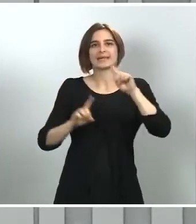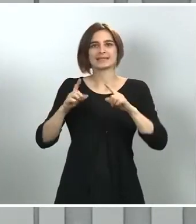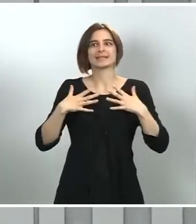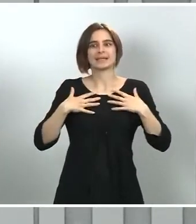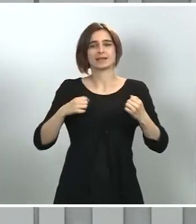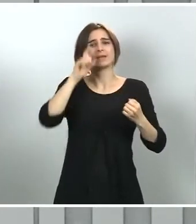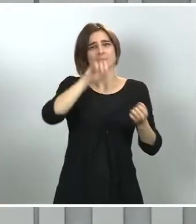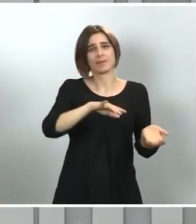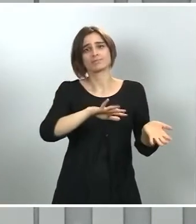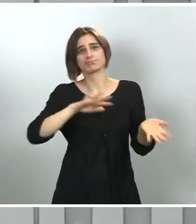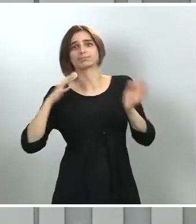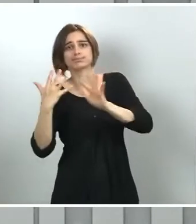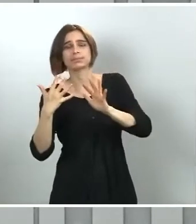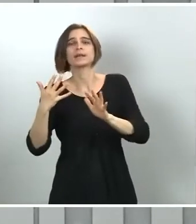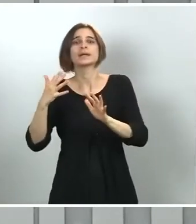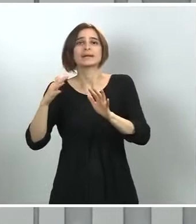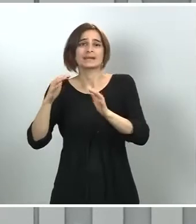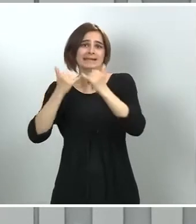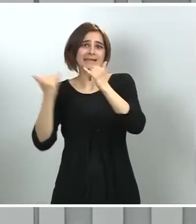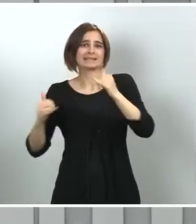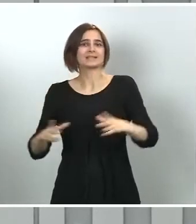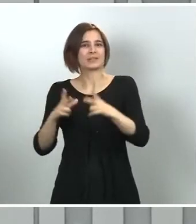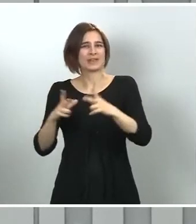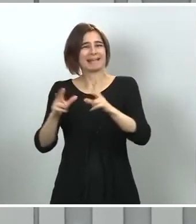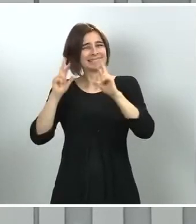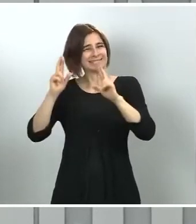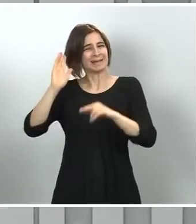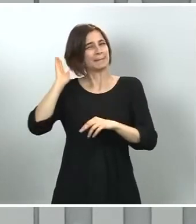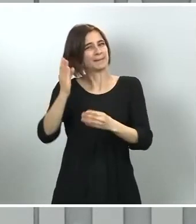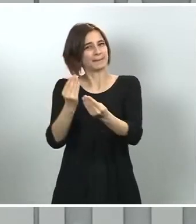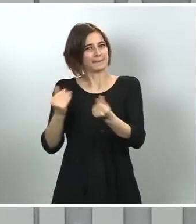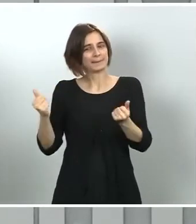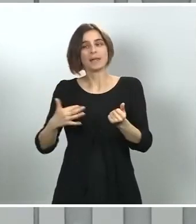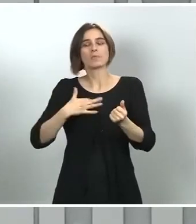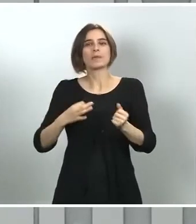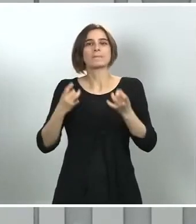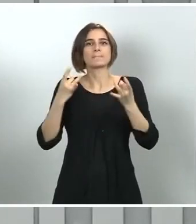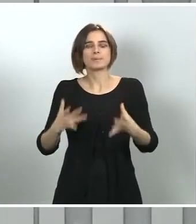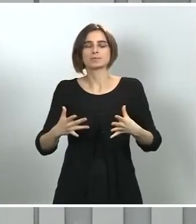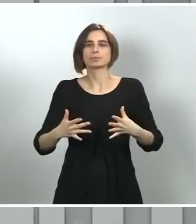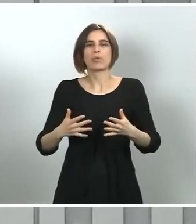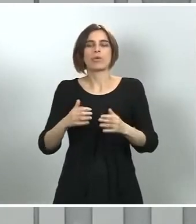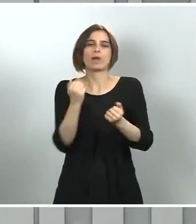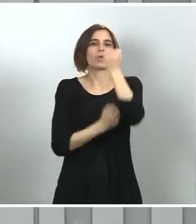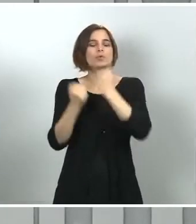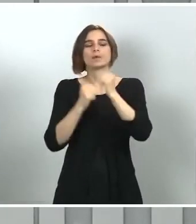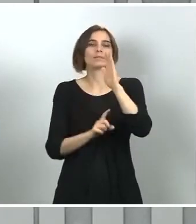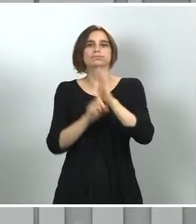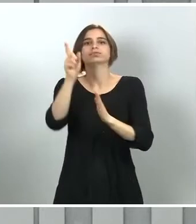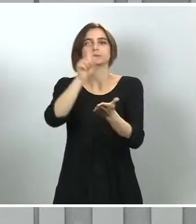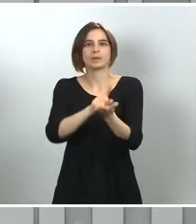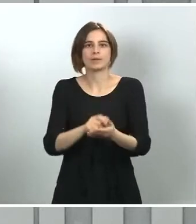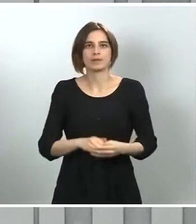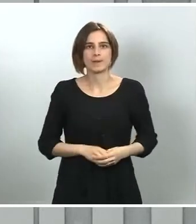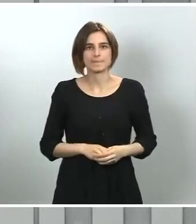social y podamos revitalizarlo a la mayor brevedad posible. El punto de partida que ha planteado el Gobierno